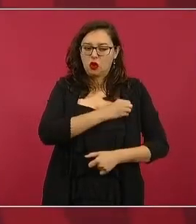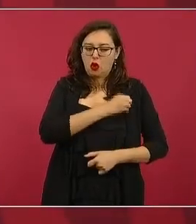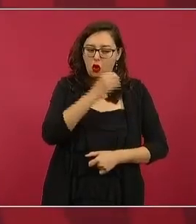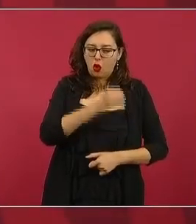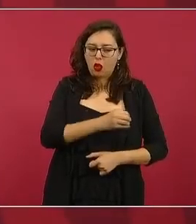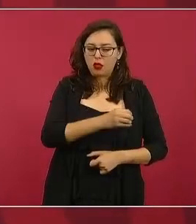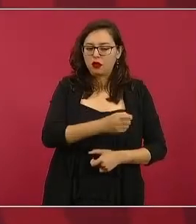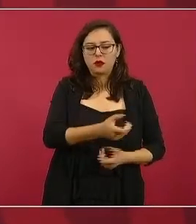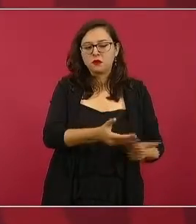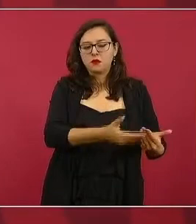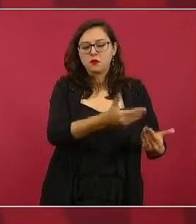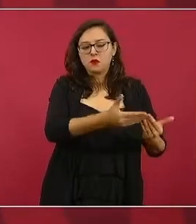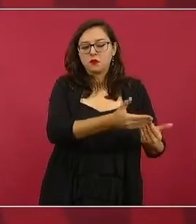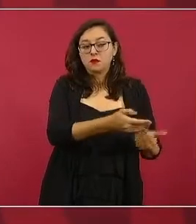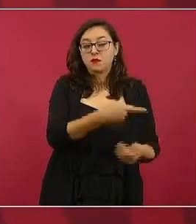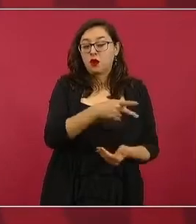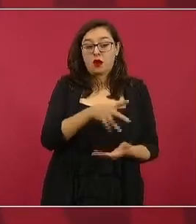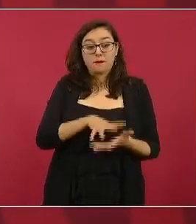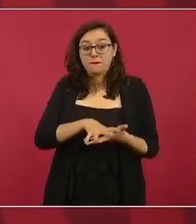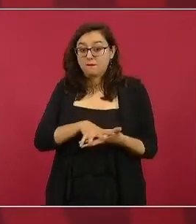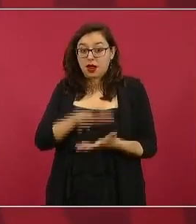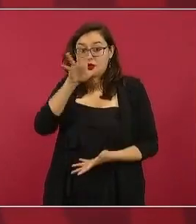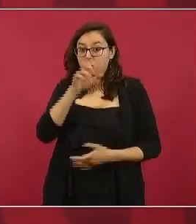es que hay gobernabilidad en el país